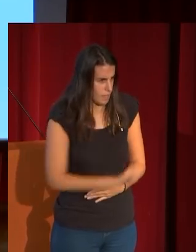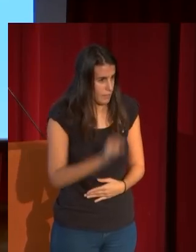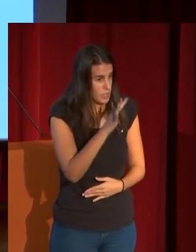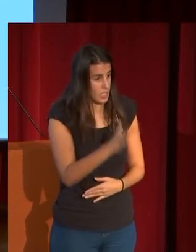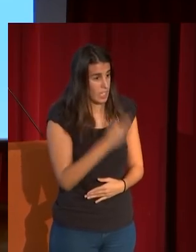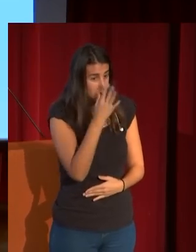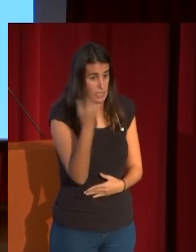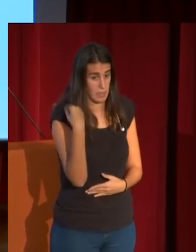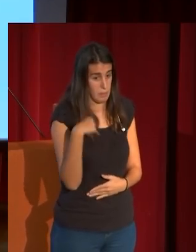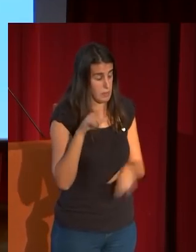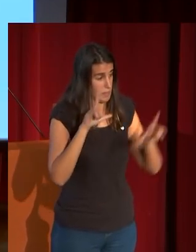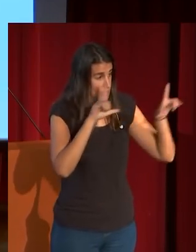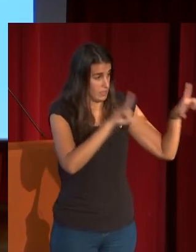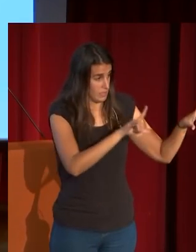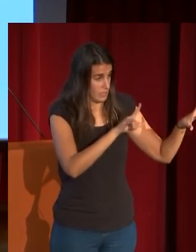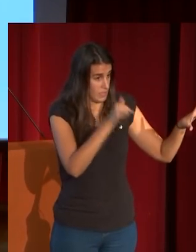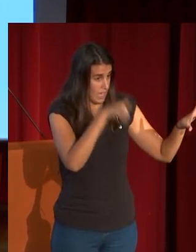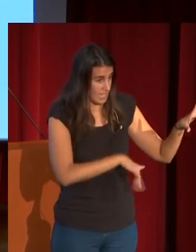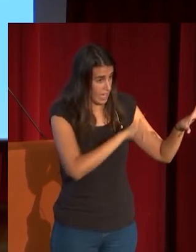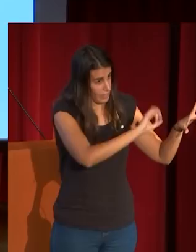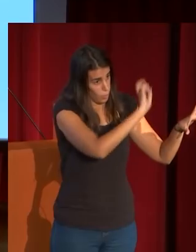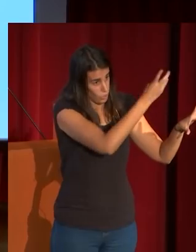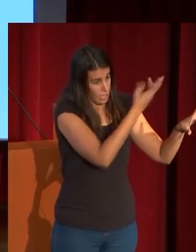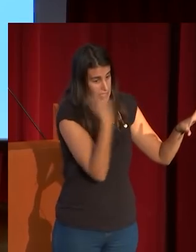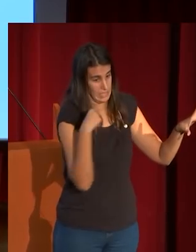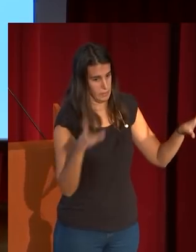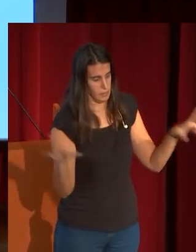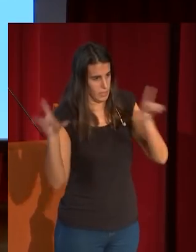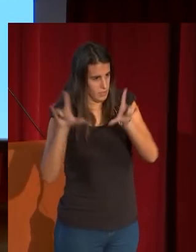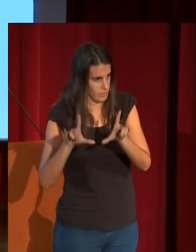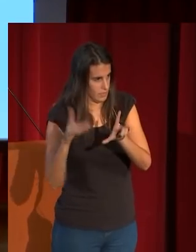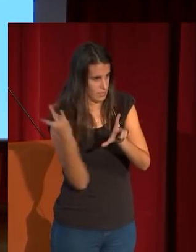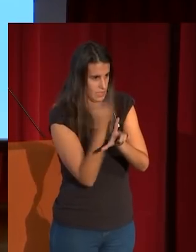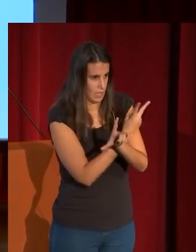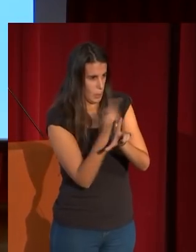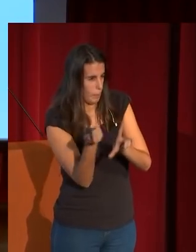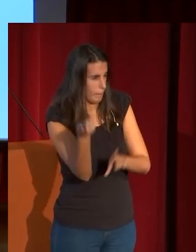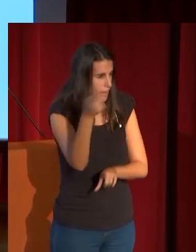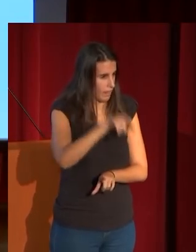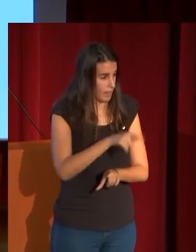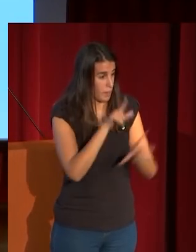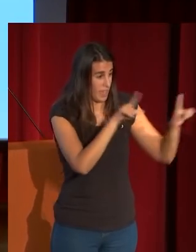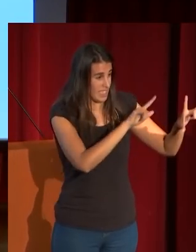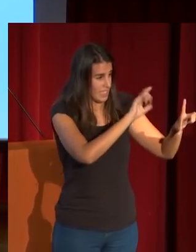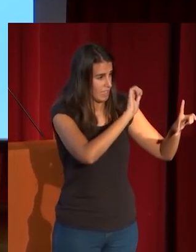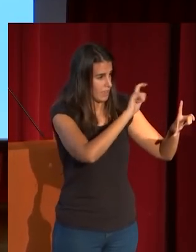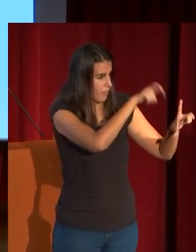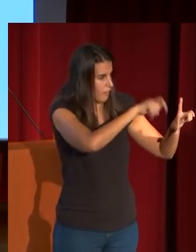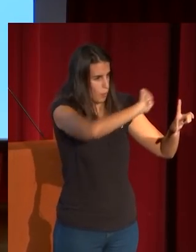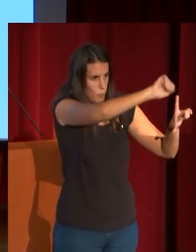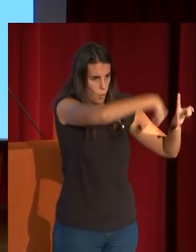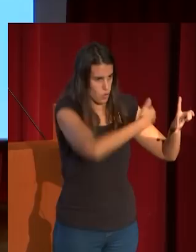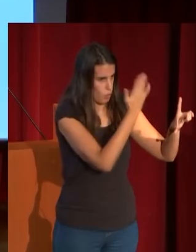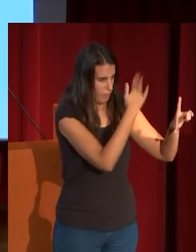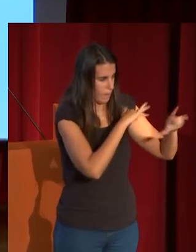complementaria a la del Prado a la que tenía el Prado que es una vista muy parecida pero sin figuras en cambio aquí está solo la naturaleza y